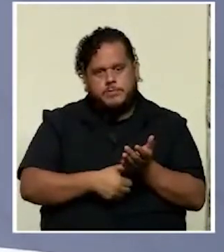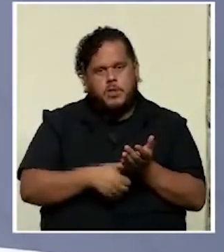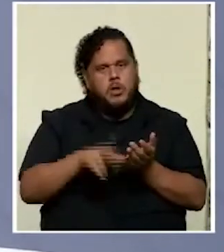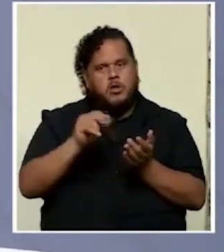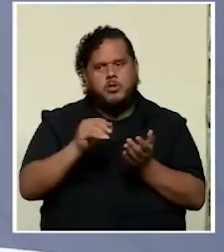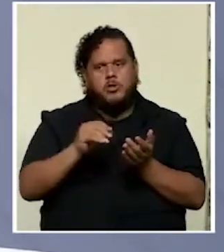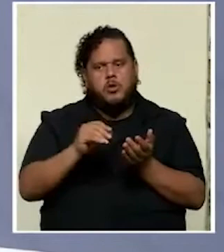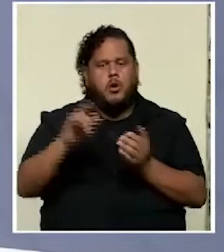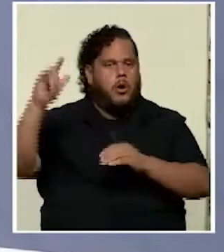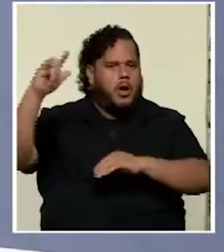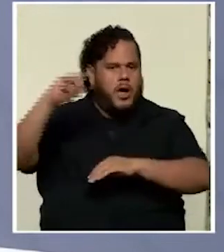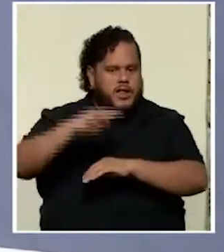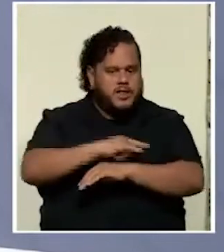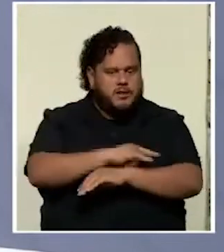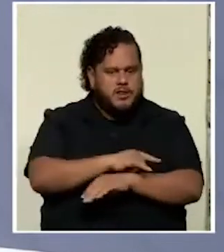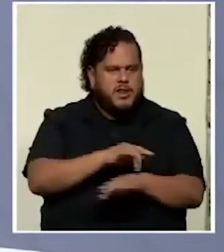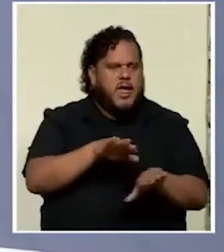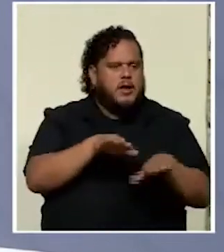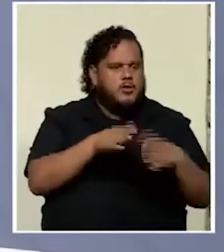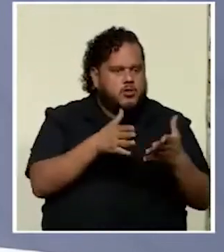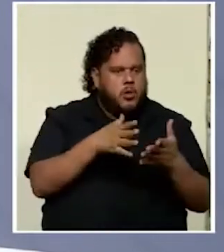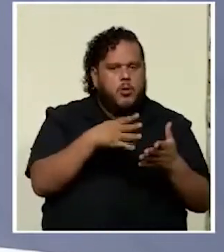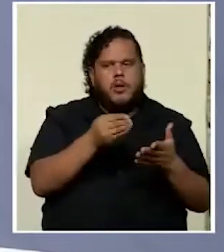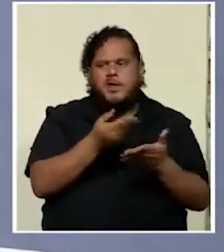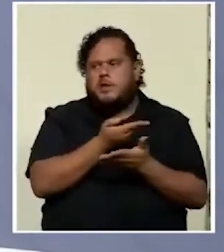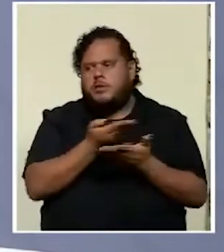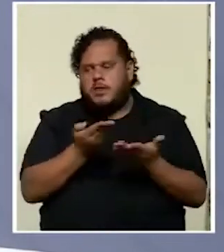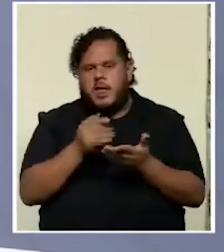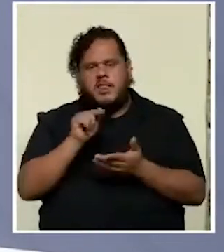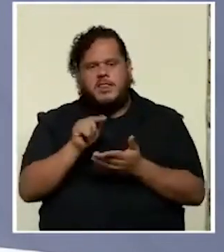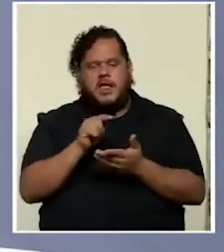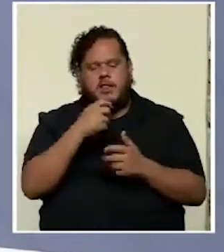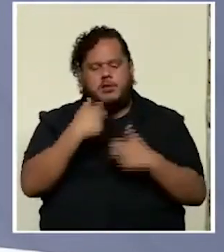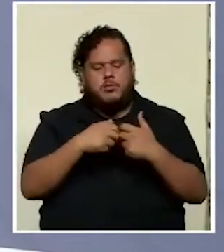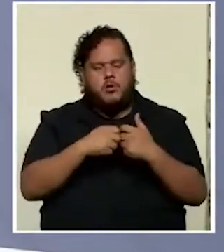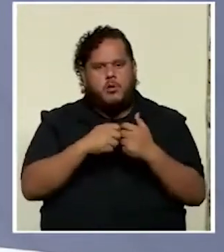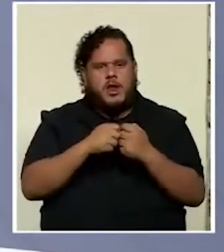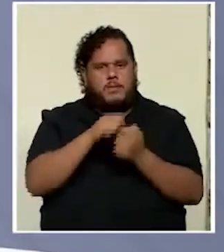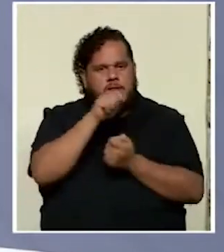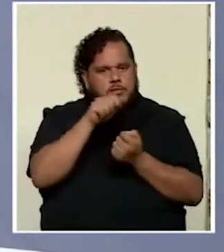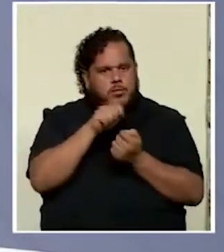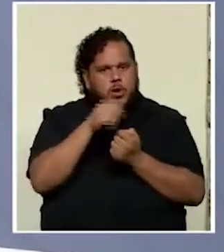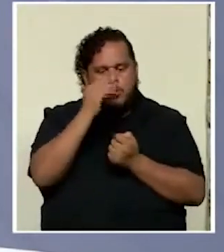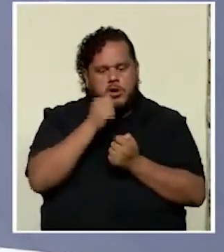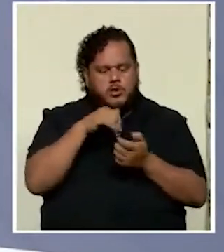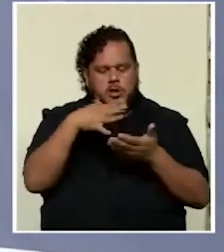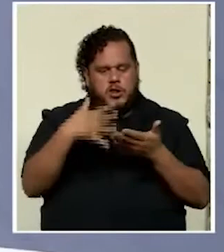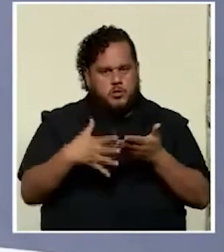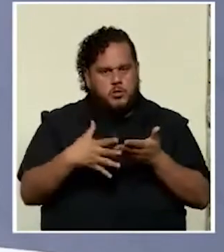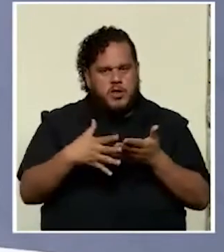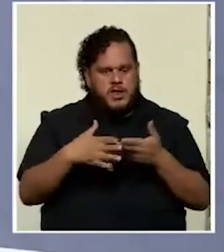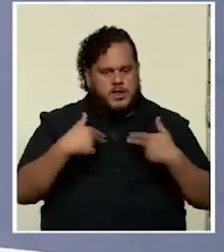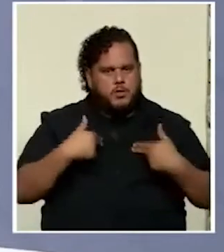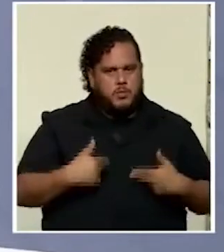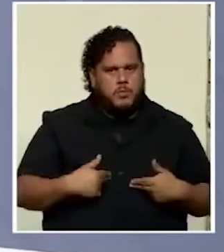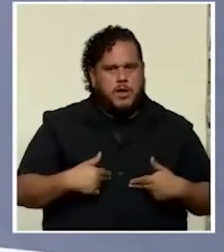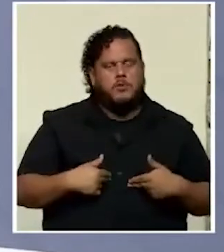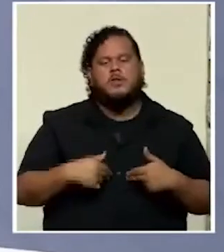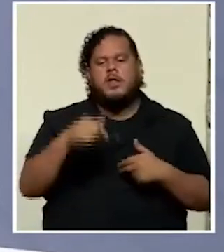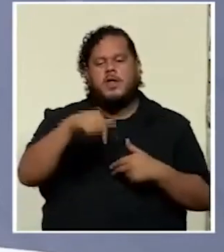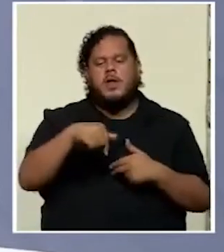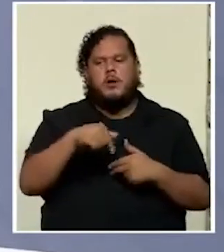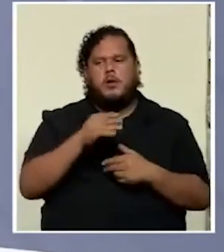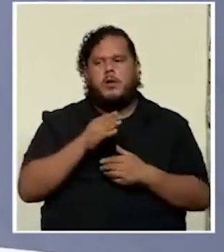aterriza en los como y en los que de esos problemas concretos porque son estudiantes de carne y hueso que hoy están con un centro